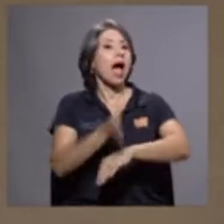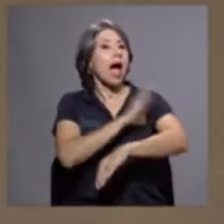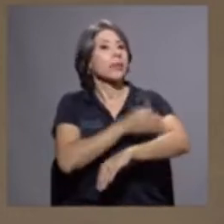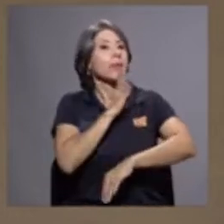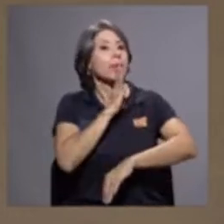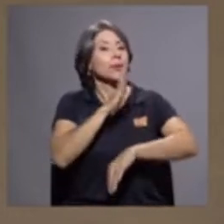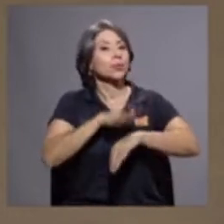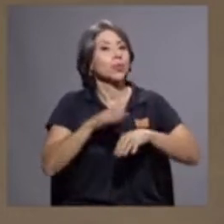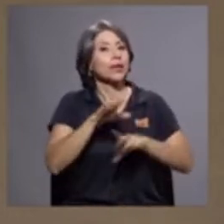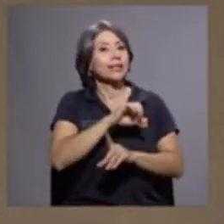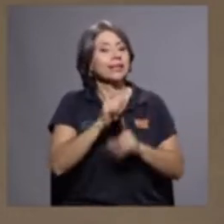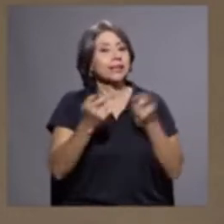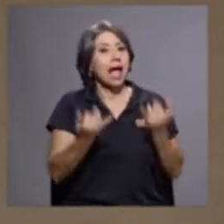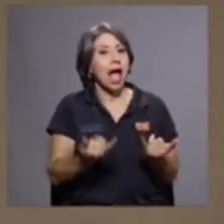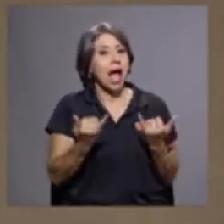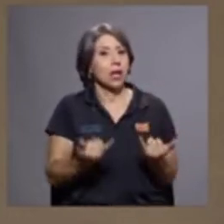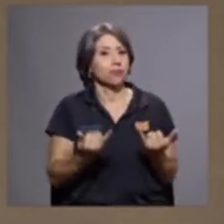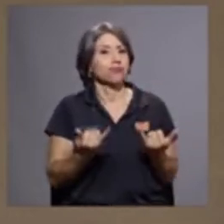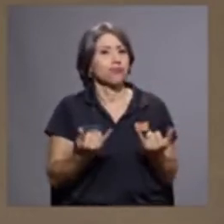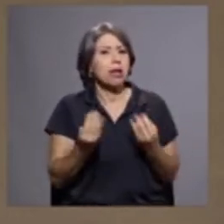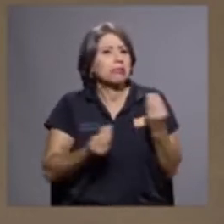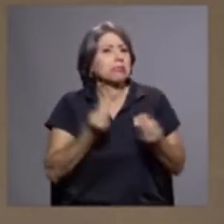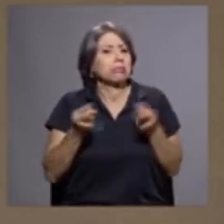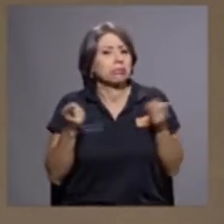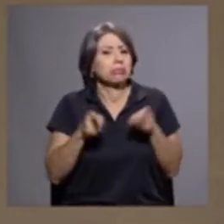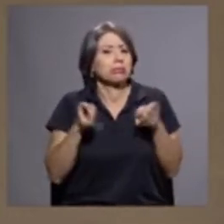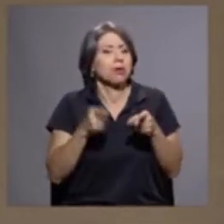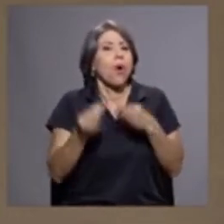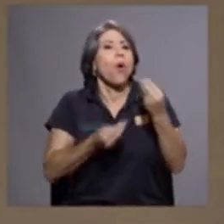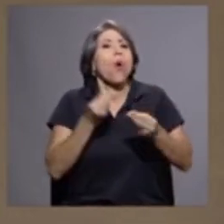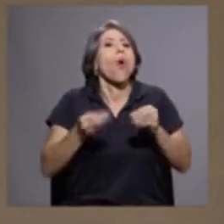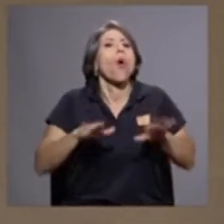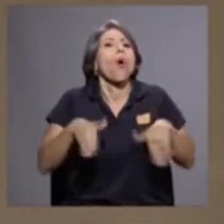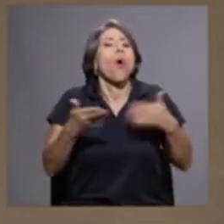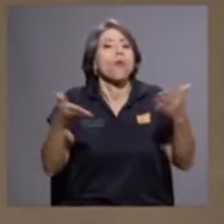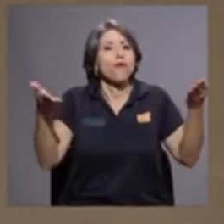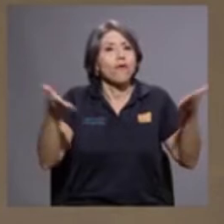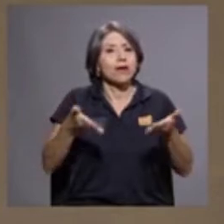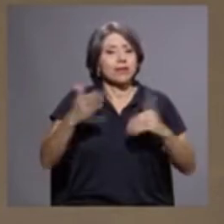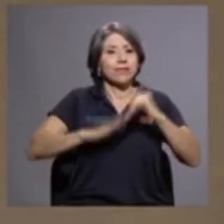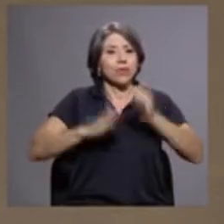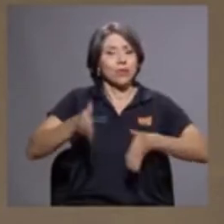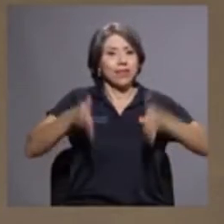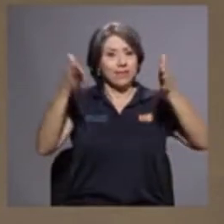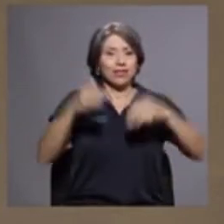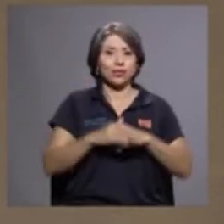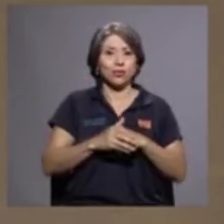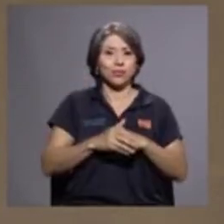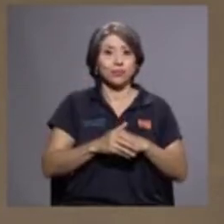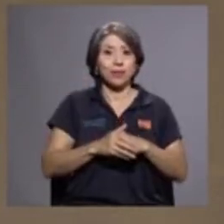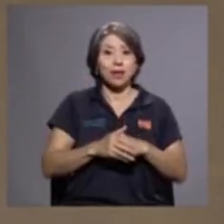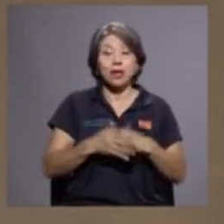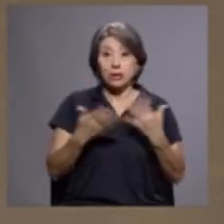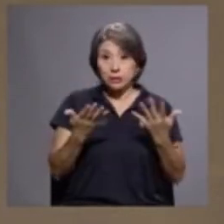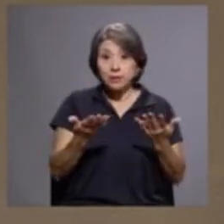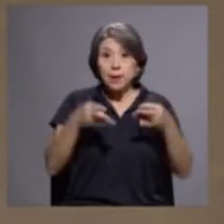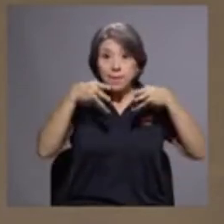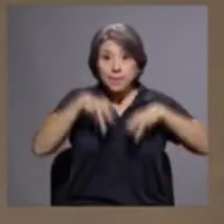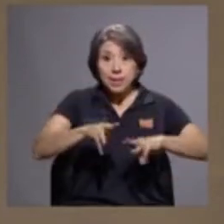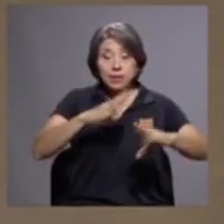actual y sobre todo el estado de la cuestión de cómo fue recibido el edificio, que es muy importante, los medios de comunicación